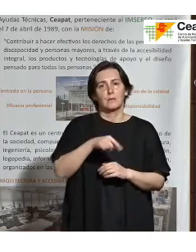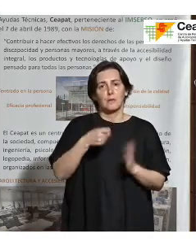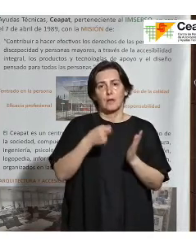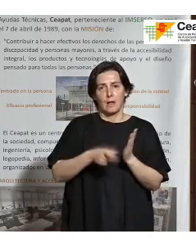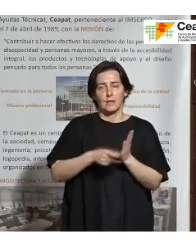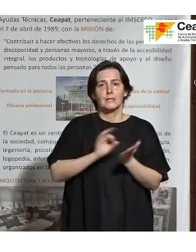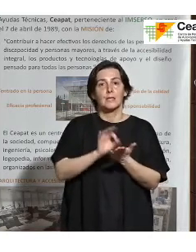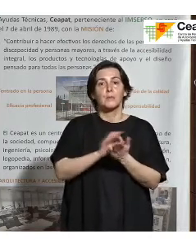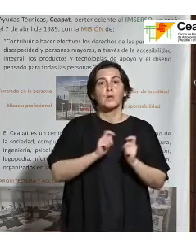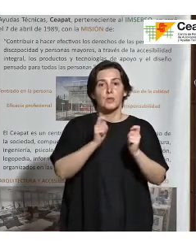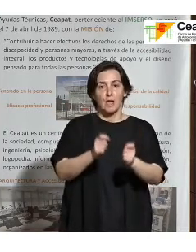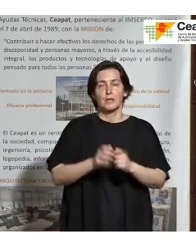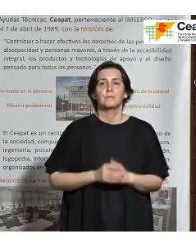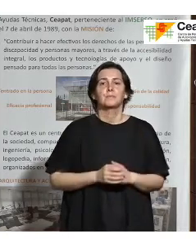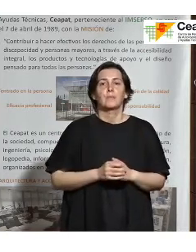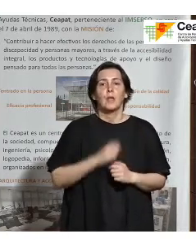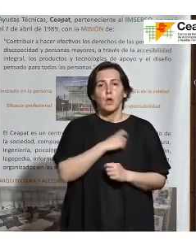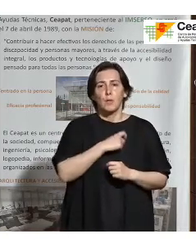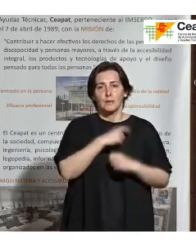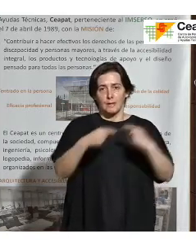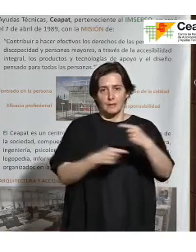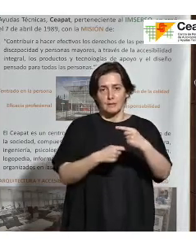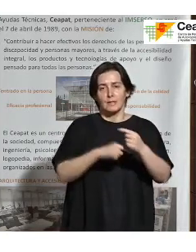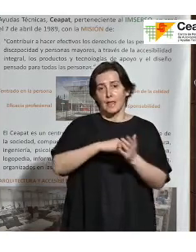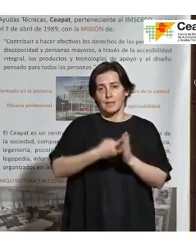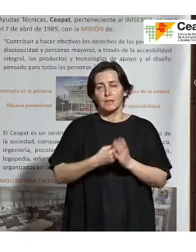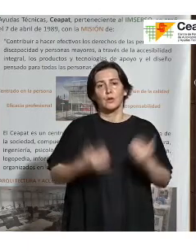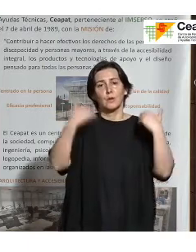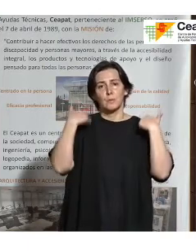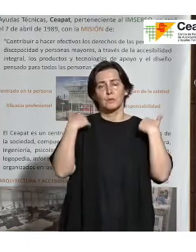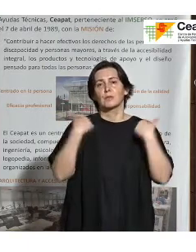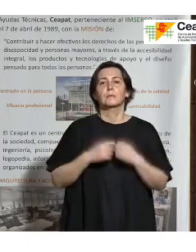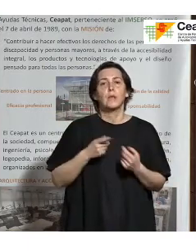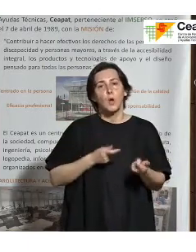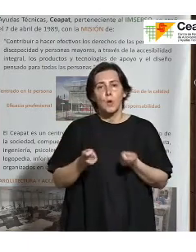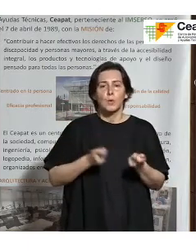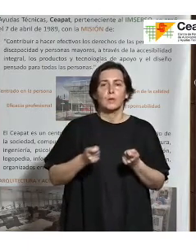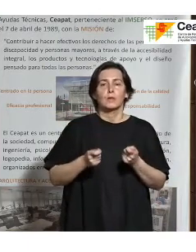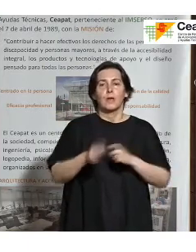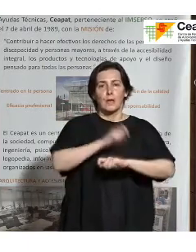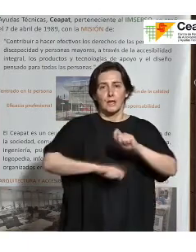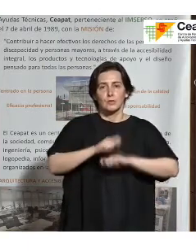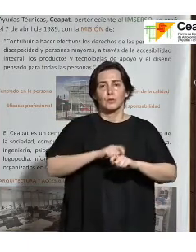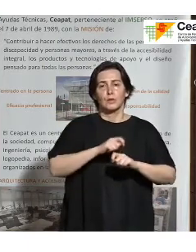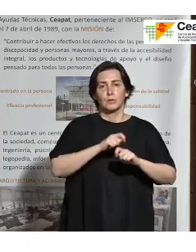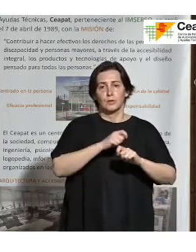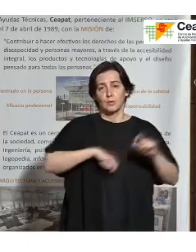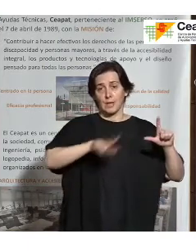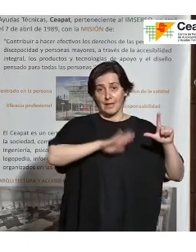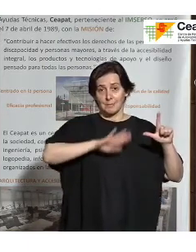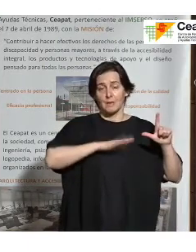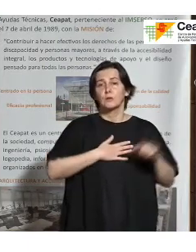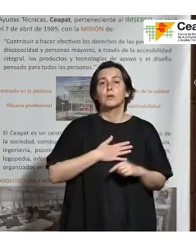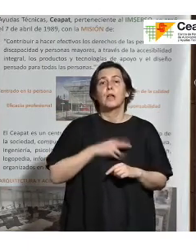servicio. El subcomité técnico encargado de este trabajo, coordinado por la Asociación Española de Normalización, UNE,